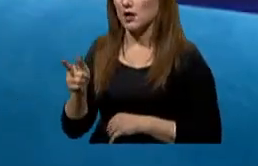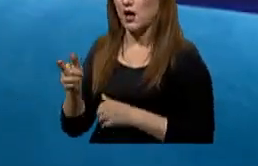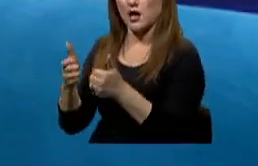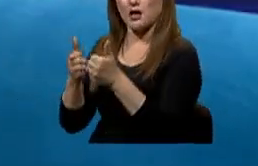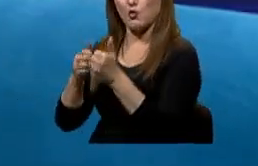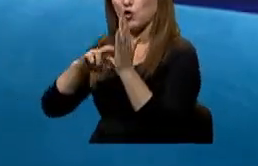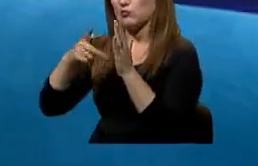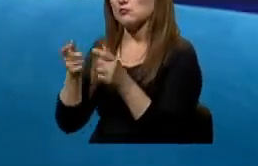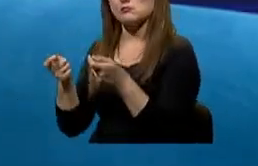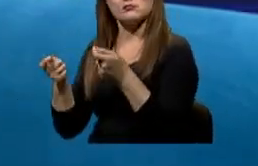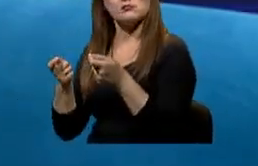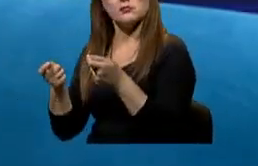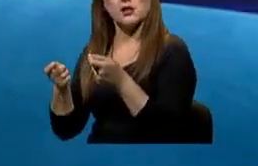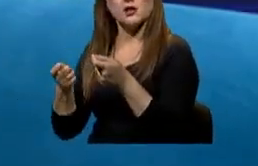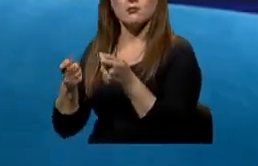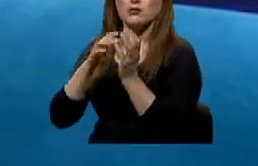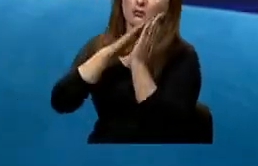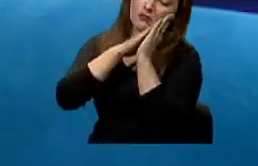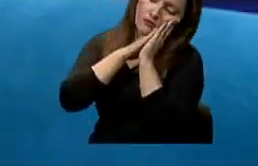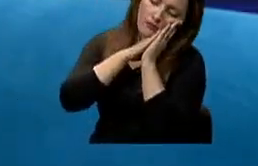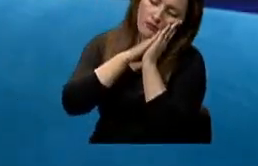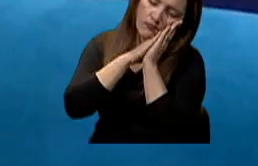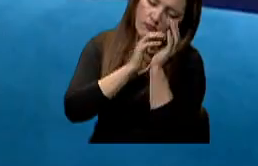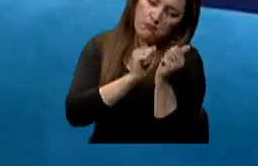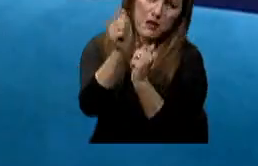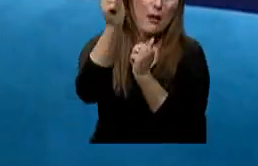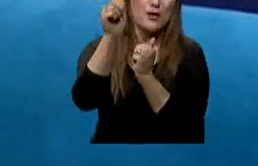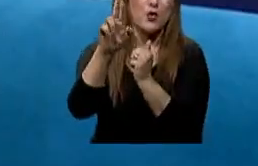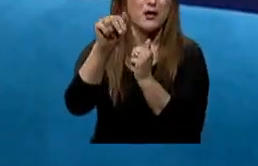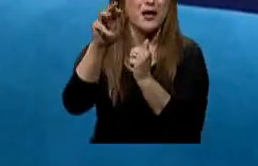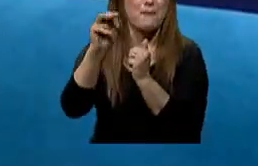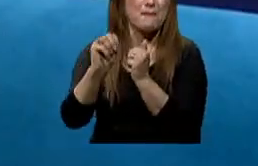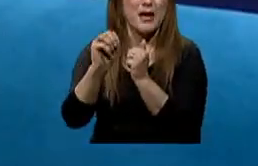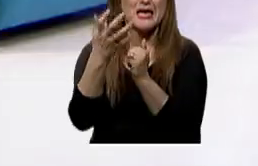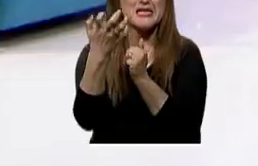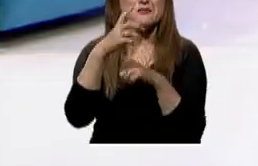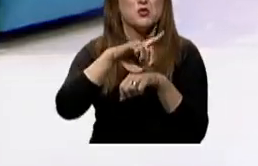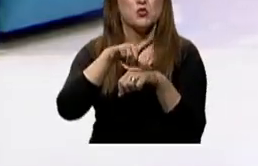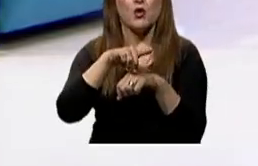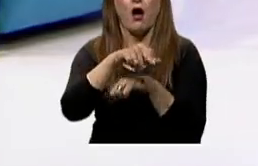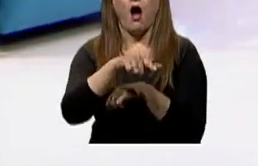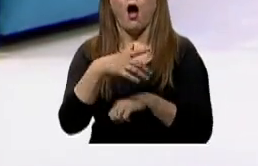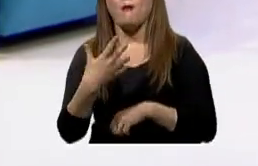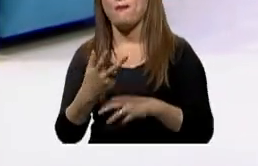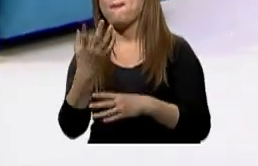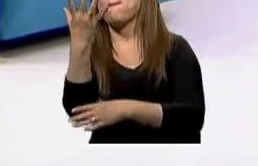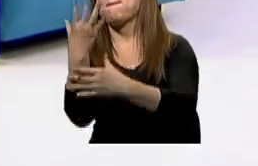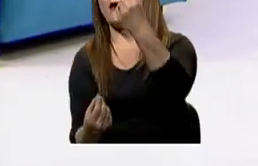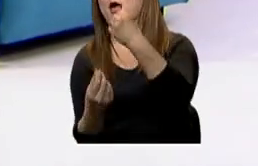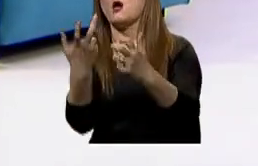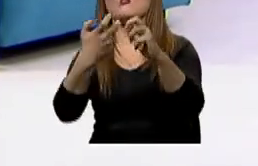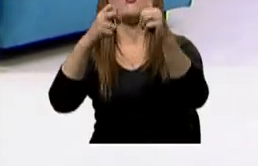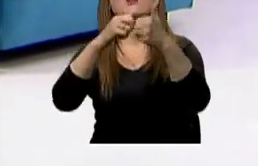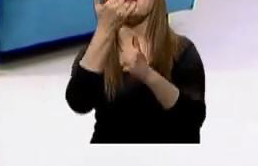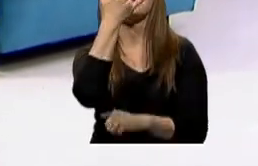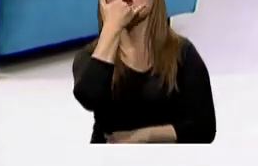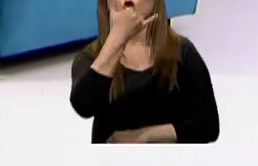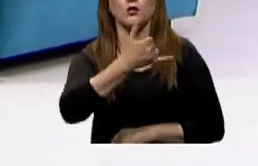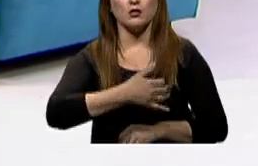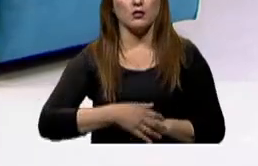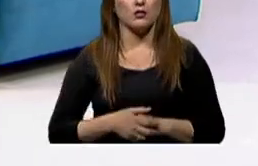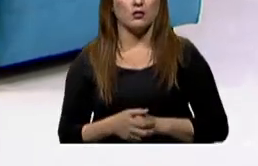REM, menos de 15 minutos es un hallazgo importante, y si en el test de latencias múltiples tenemos que dura